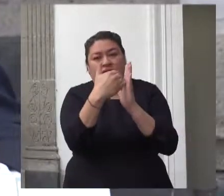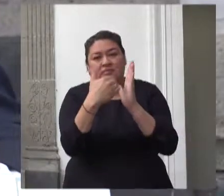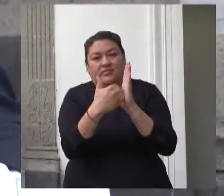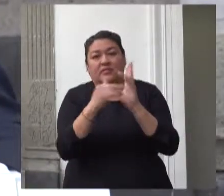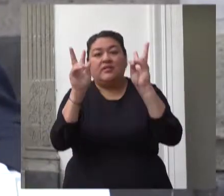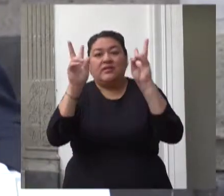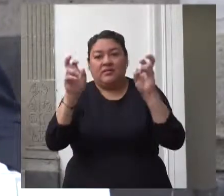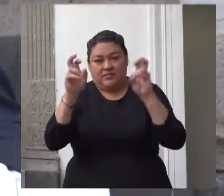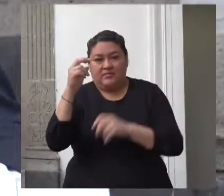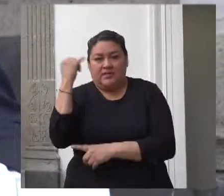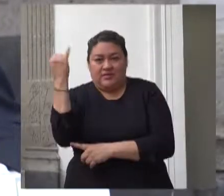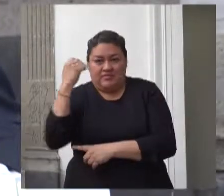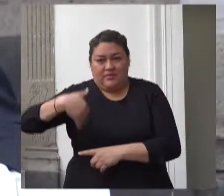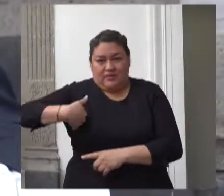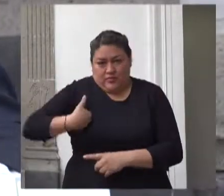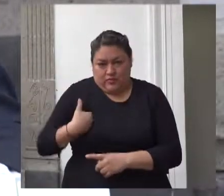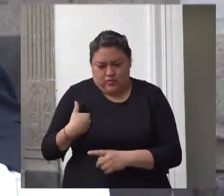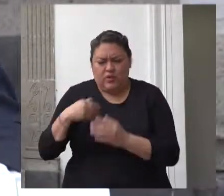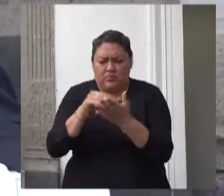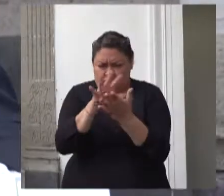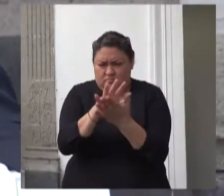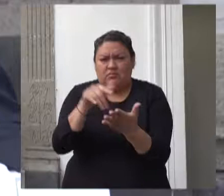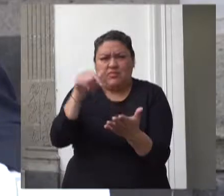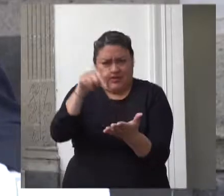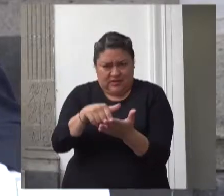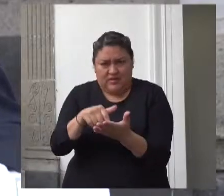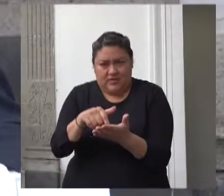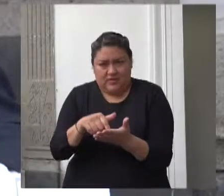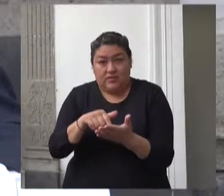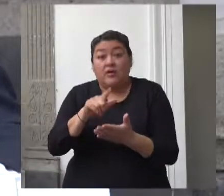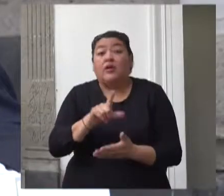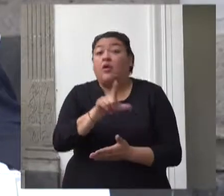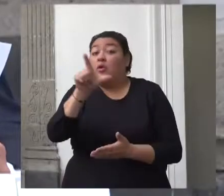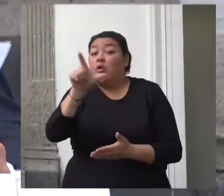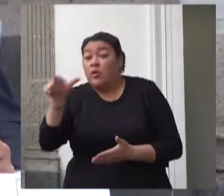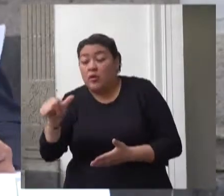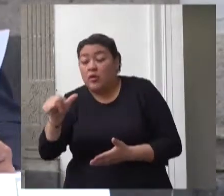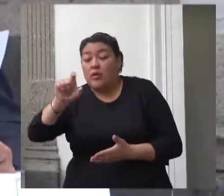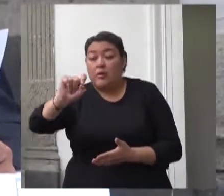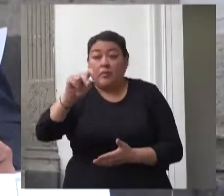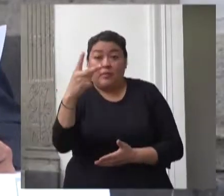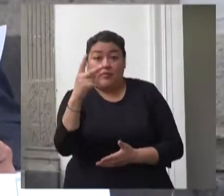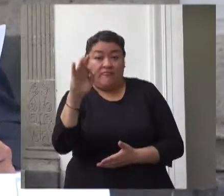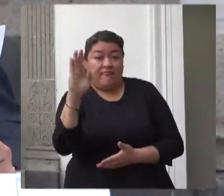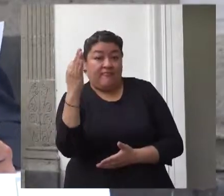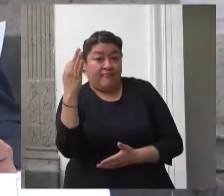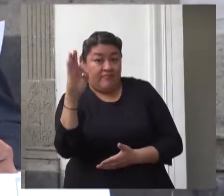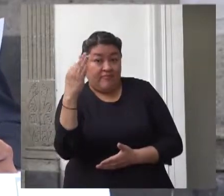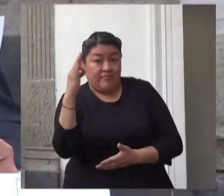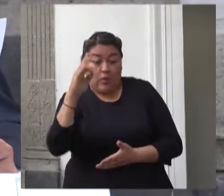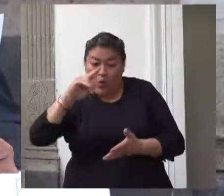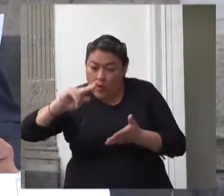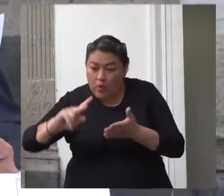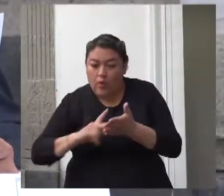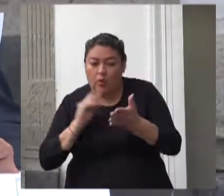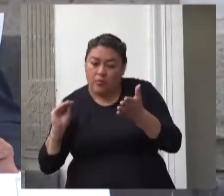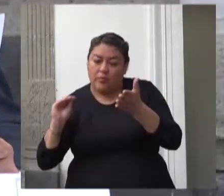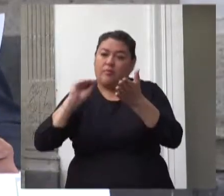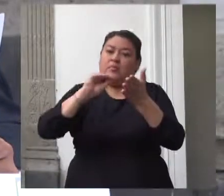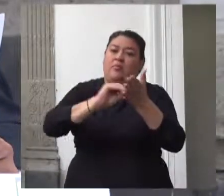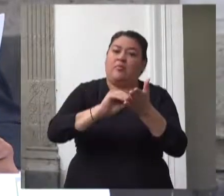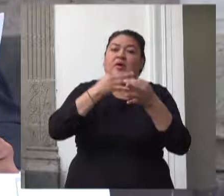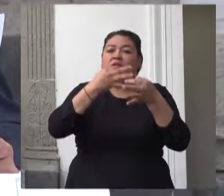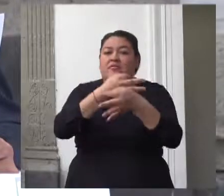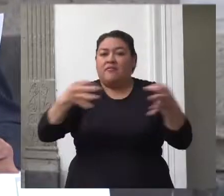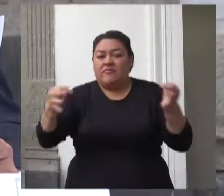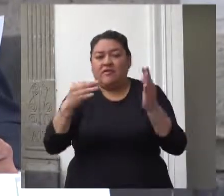programa de estancias infantiles y posteriormente el 22 de febrero publicó un segundo anteproyecto